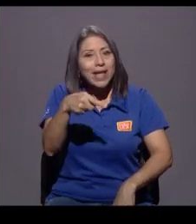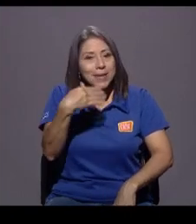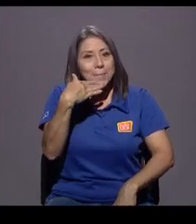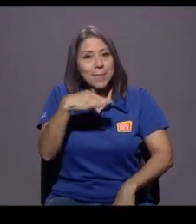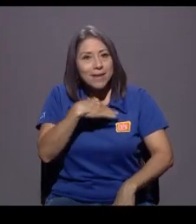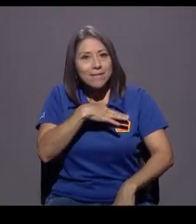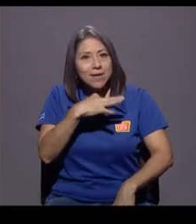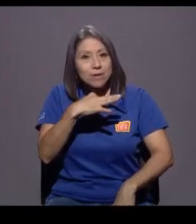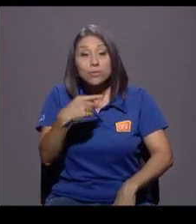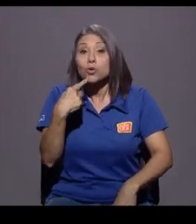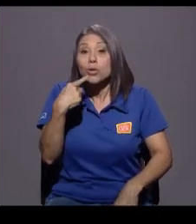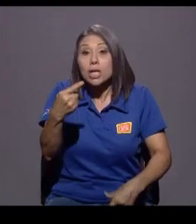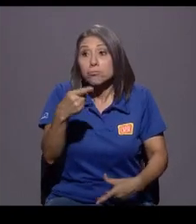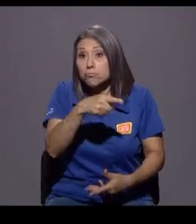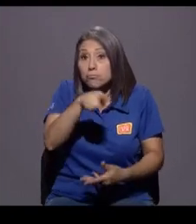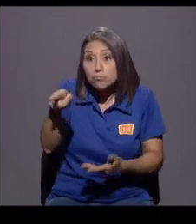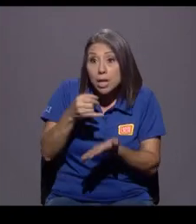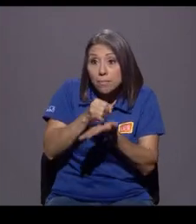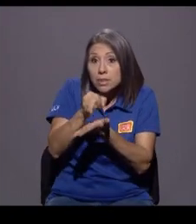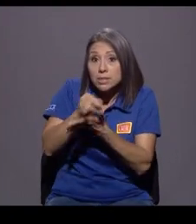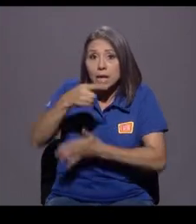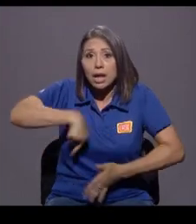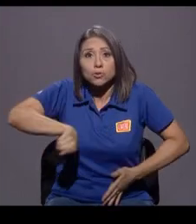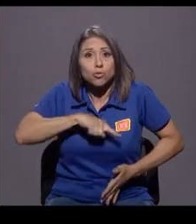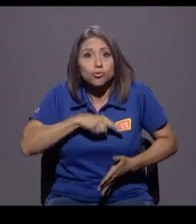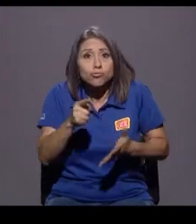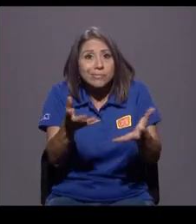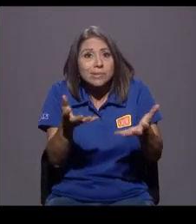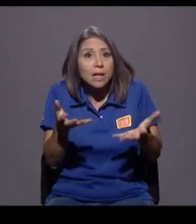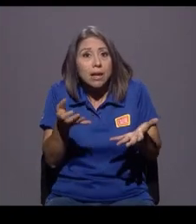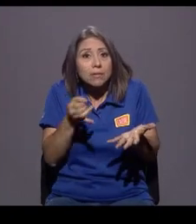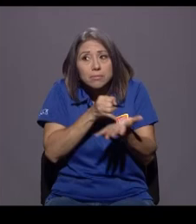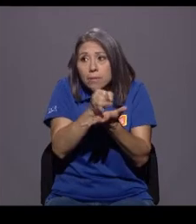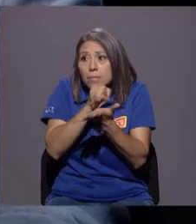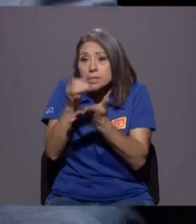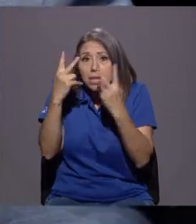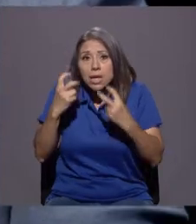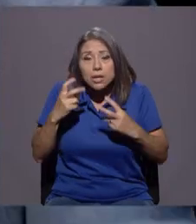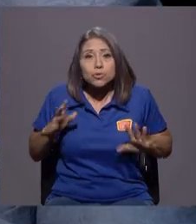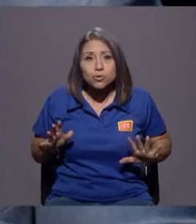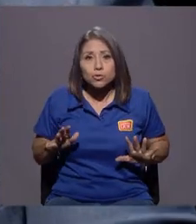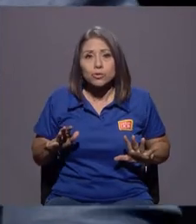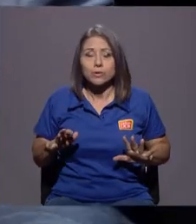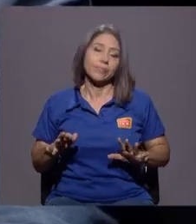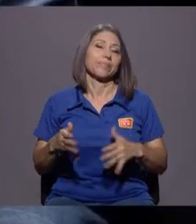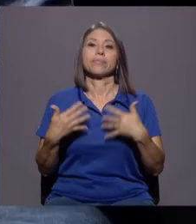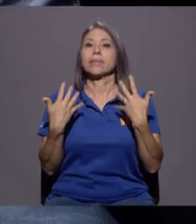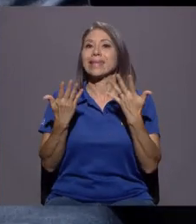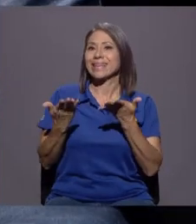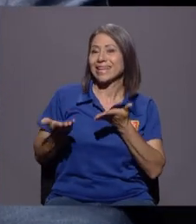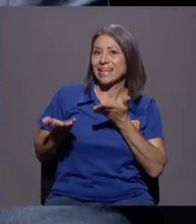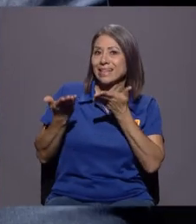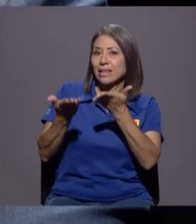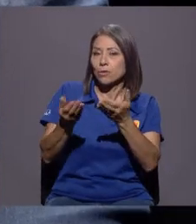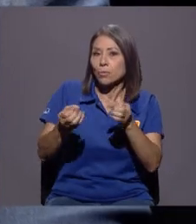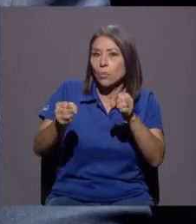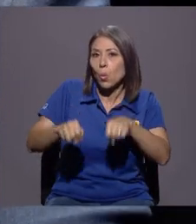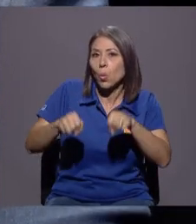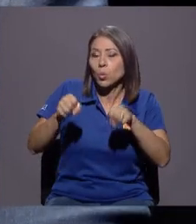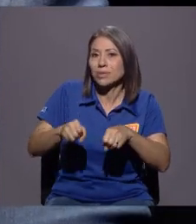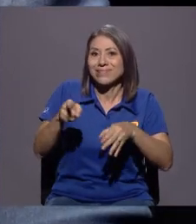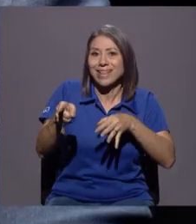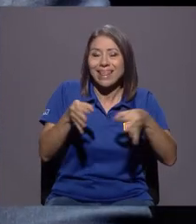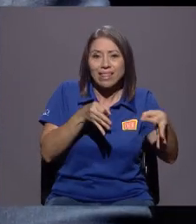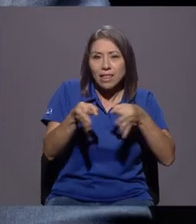dije, investiguenos. Quien quiera, investiguenos. ¿Le han dado la posibilidad de dar una